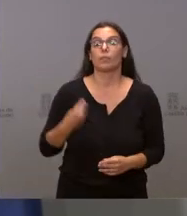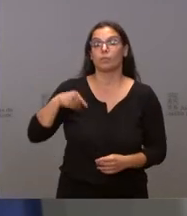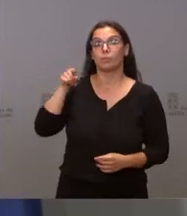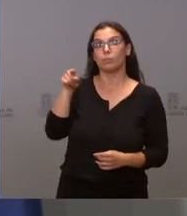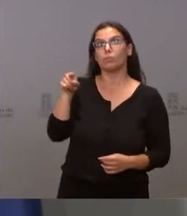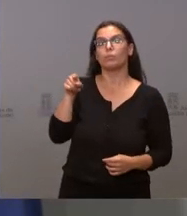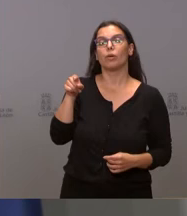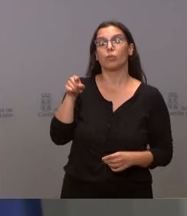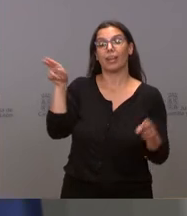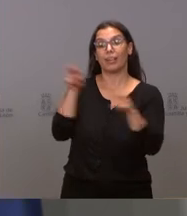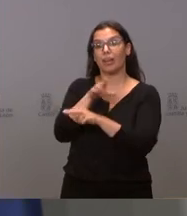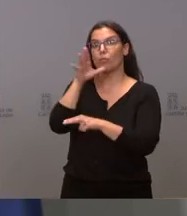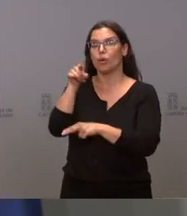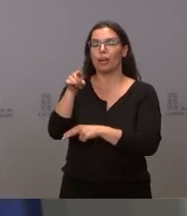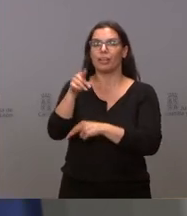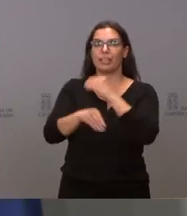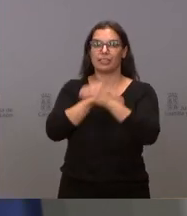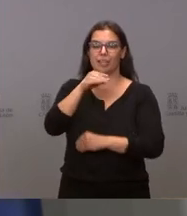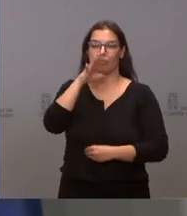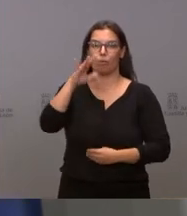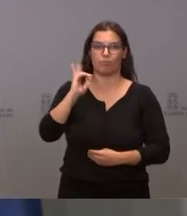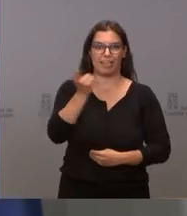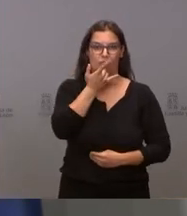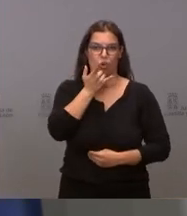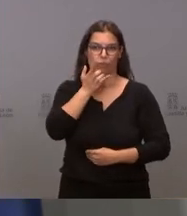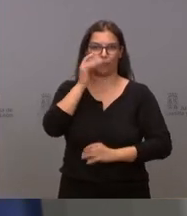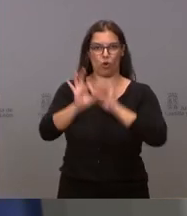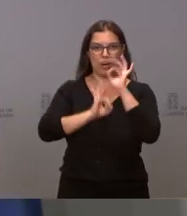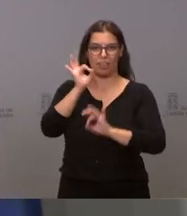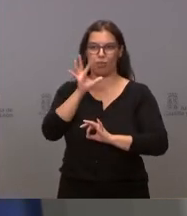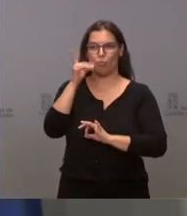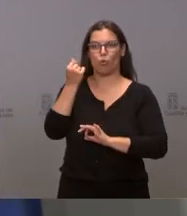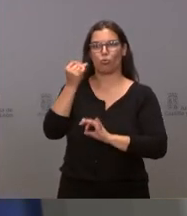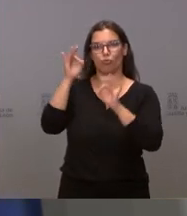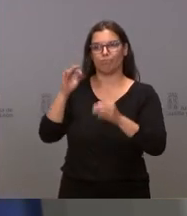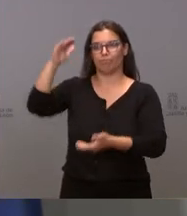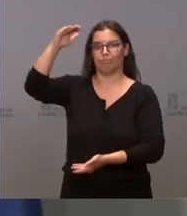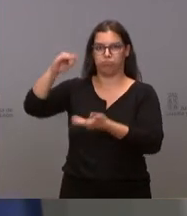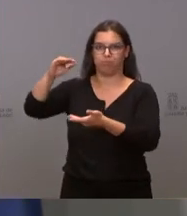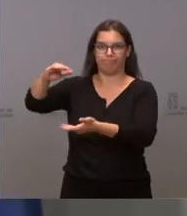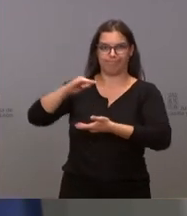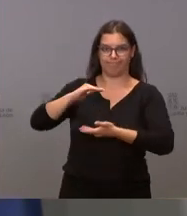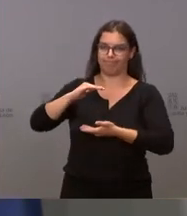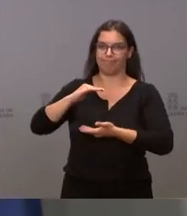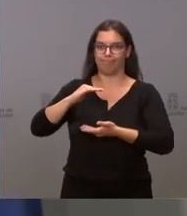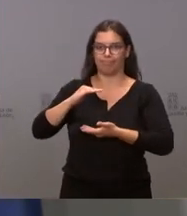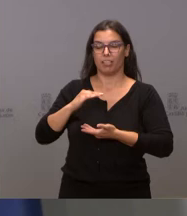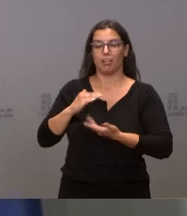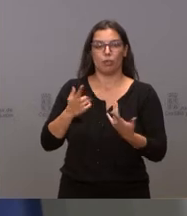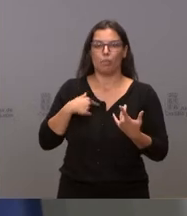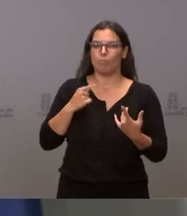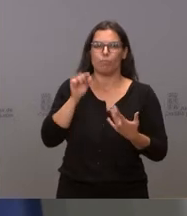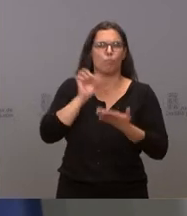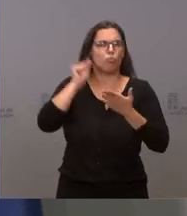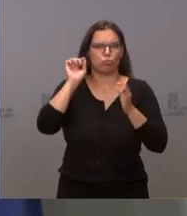un error en la programación y coincidiendo con la falta de suministros. Ha un caso puntual y nosotros lo que